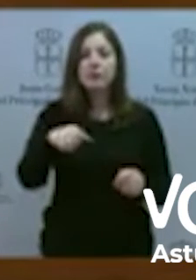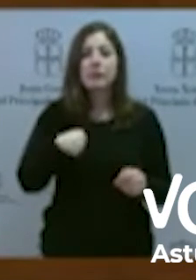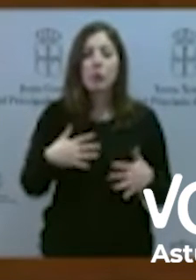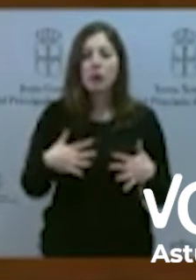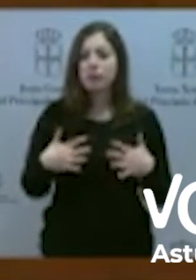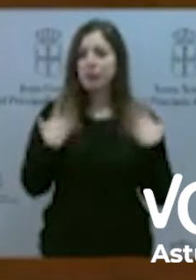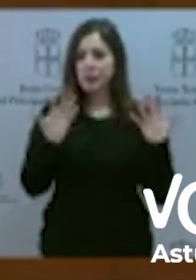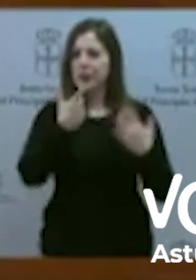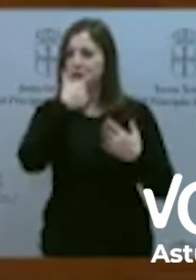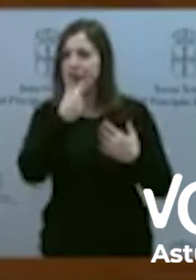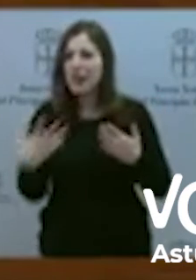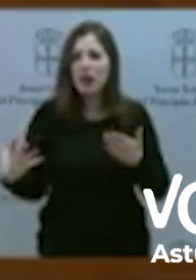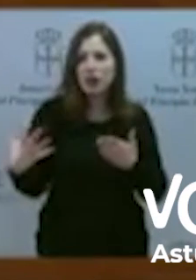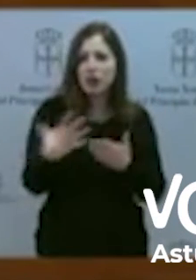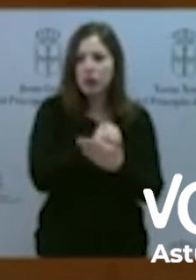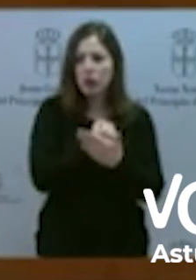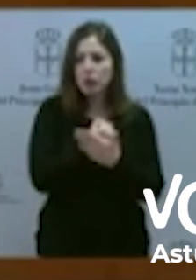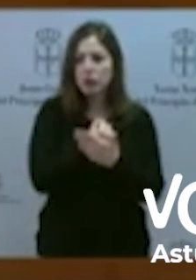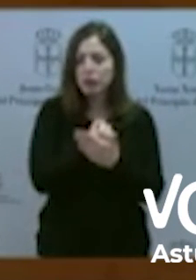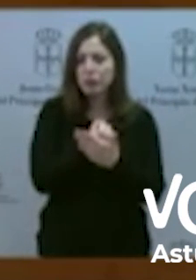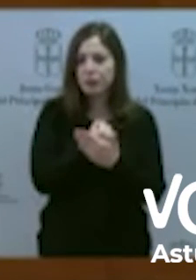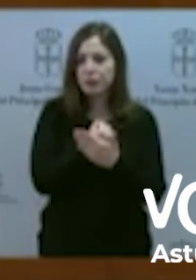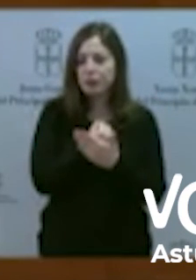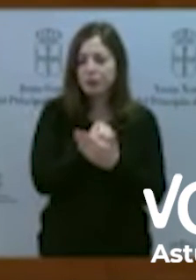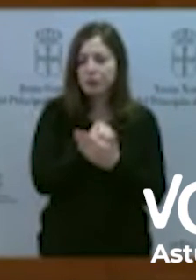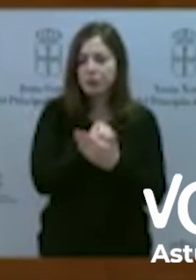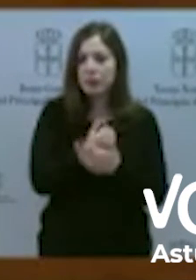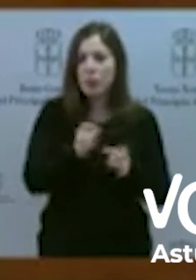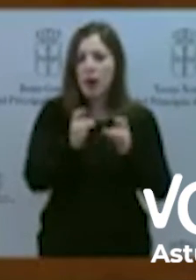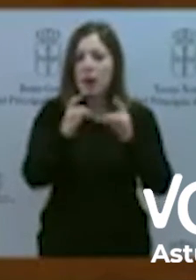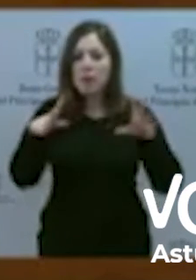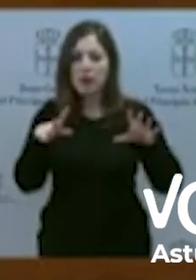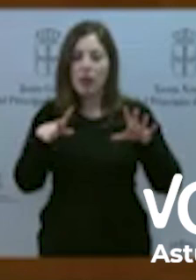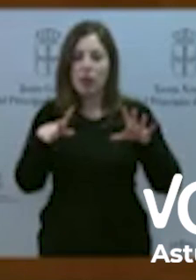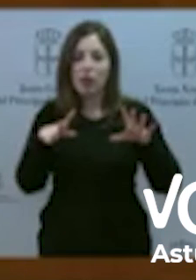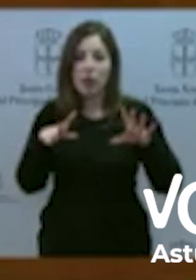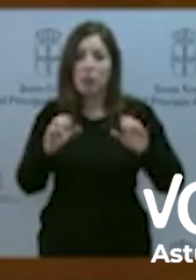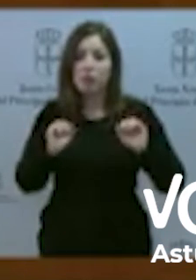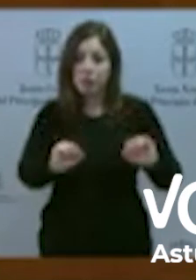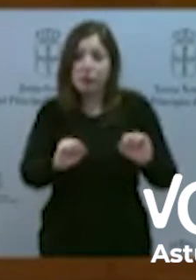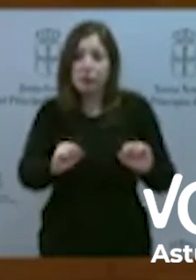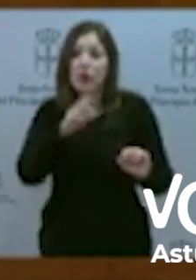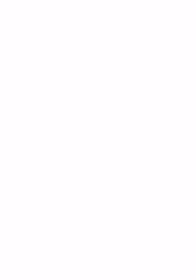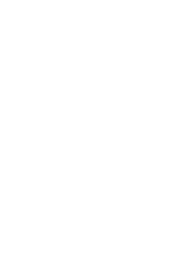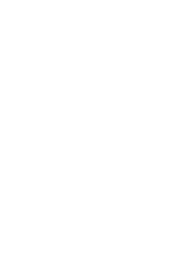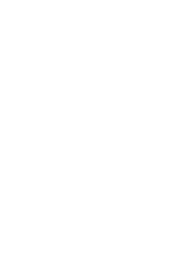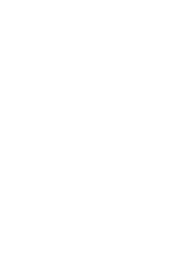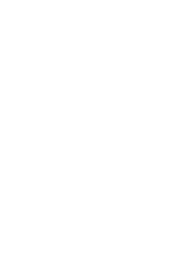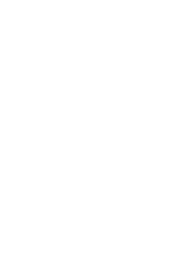libertad. Quizás porque ninguno de nosotros tuvo que arriesgar su vida por ella. Fueron otros los que lo hicieron por nosotros.